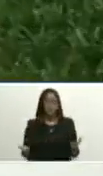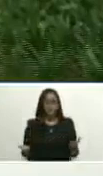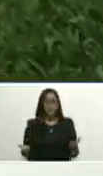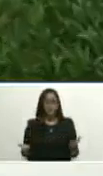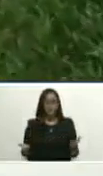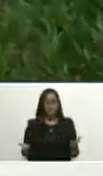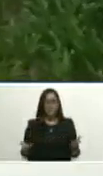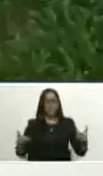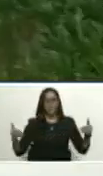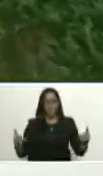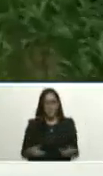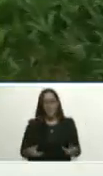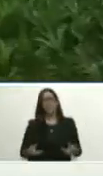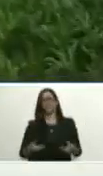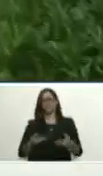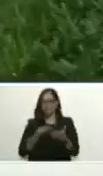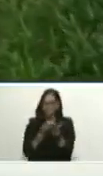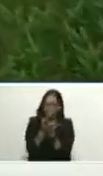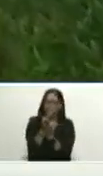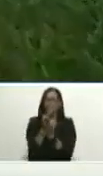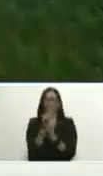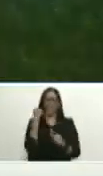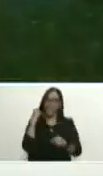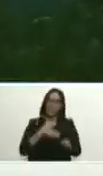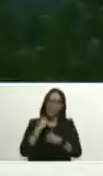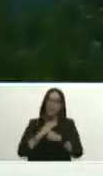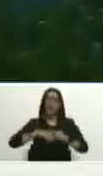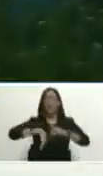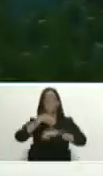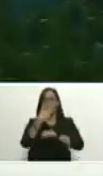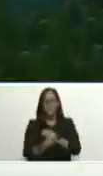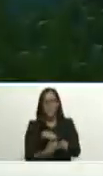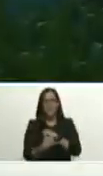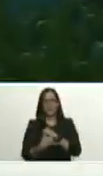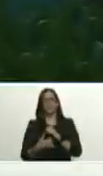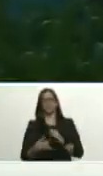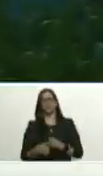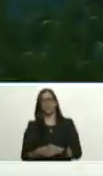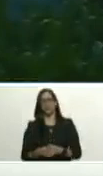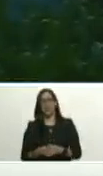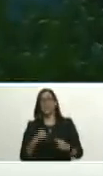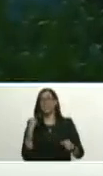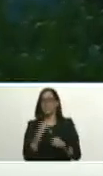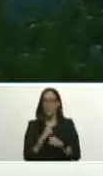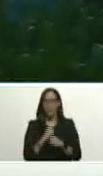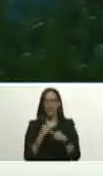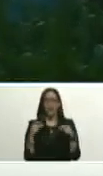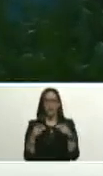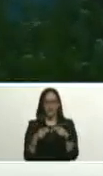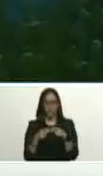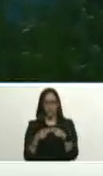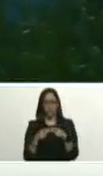empeño perseverancia trabajo plan estrategia trabajo en equipo